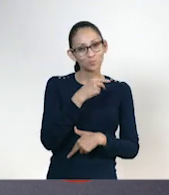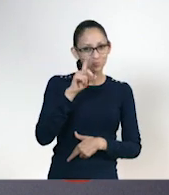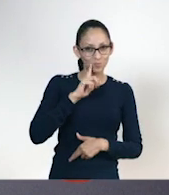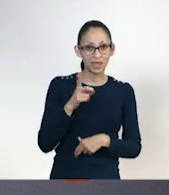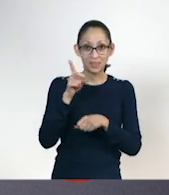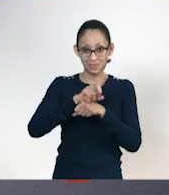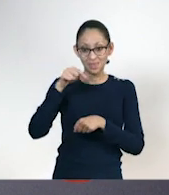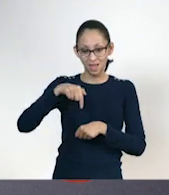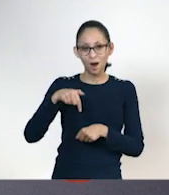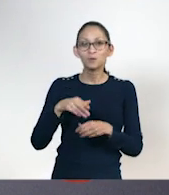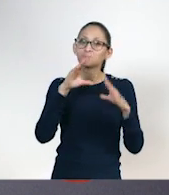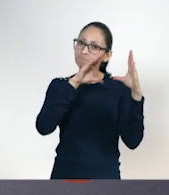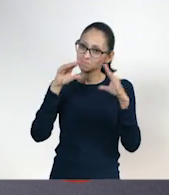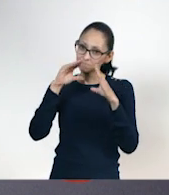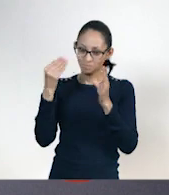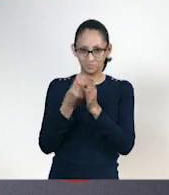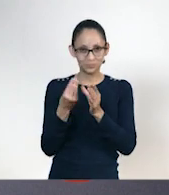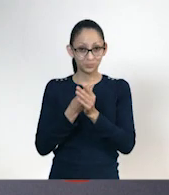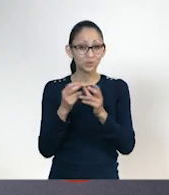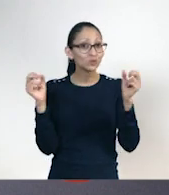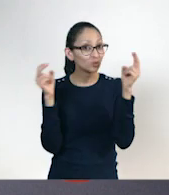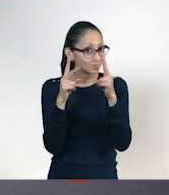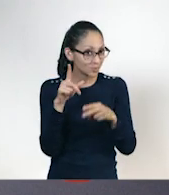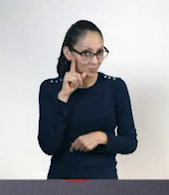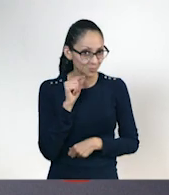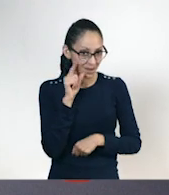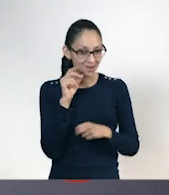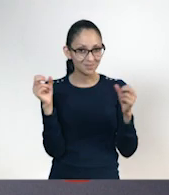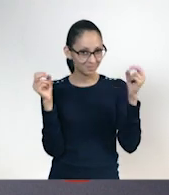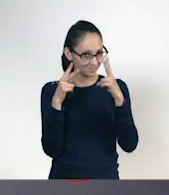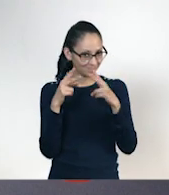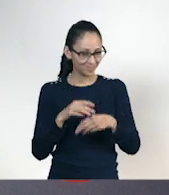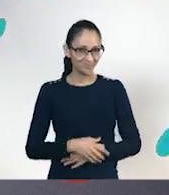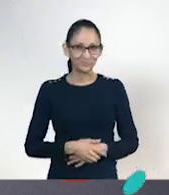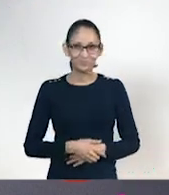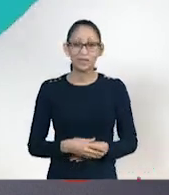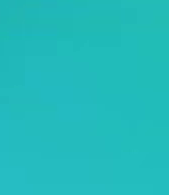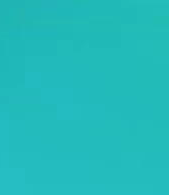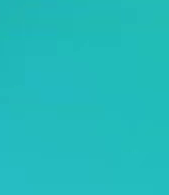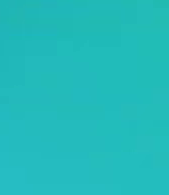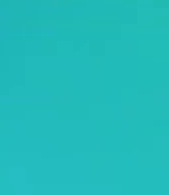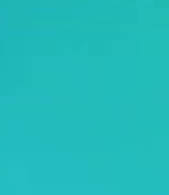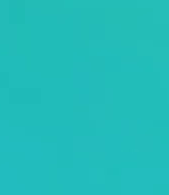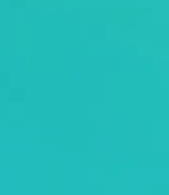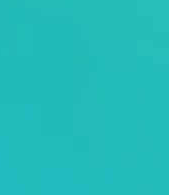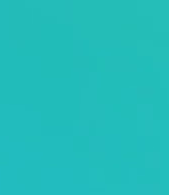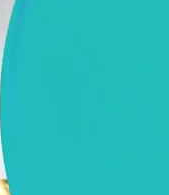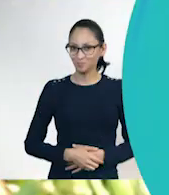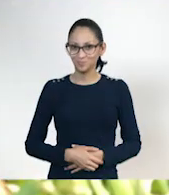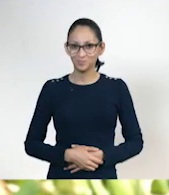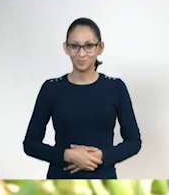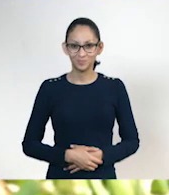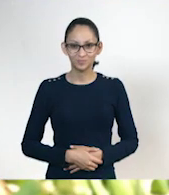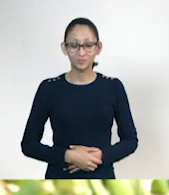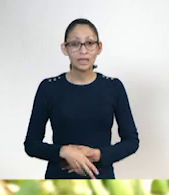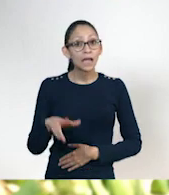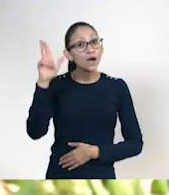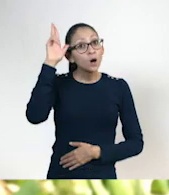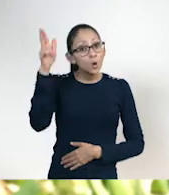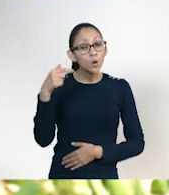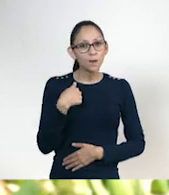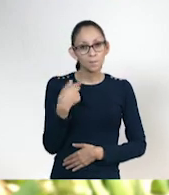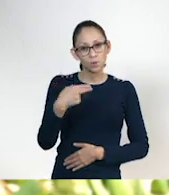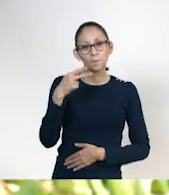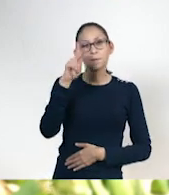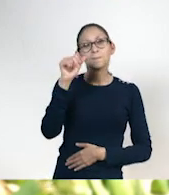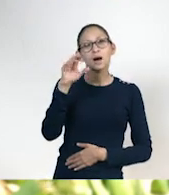día de hoy nos dieron la clase. Nos vemos mañana. Hasta pronto. Y vive saludablemente. Hola, ¿qué tal? Soy Paola Espinosa,